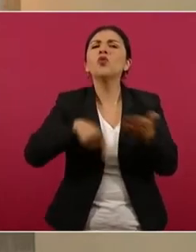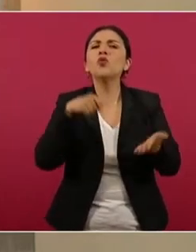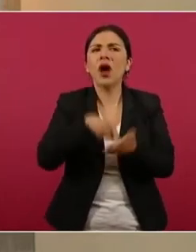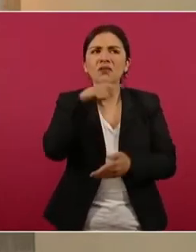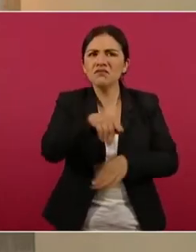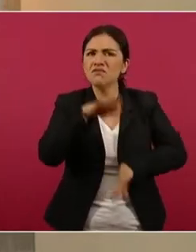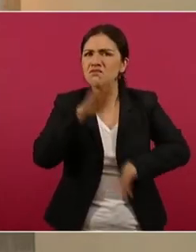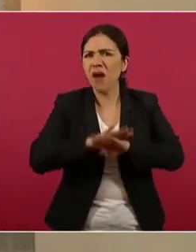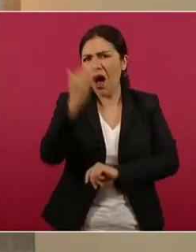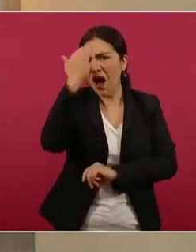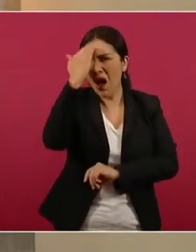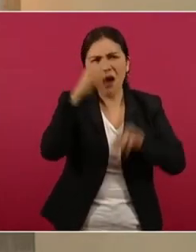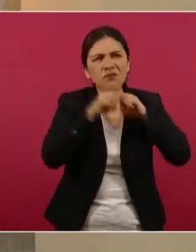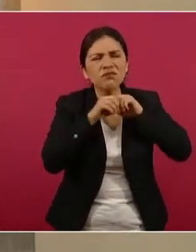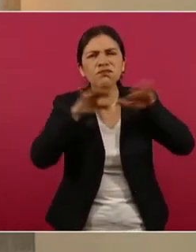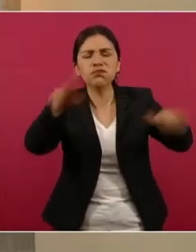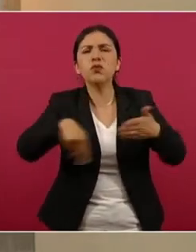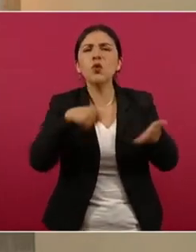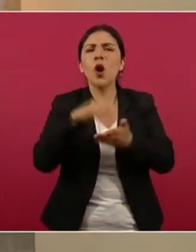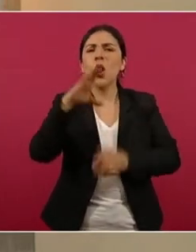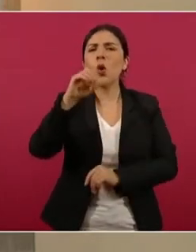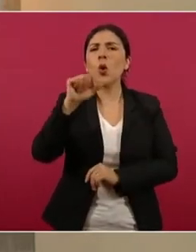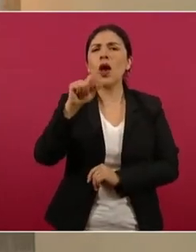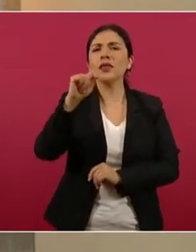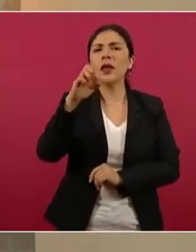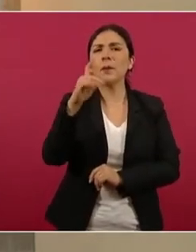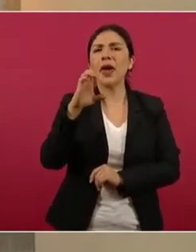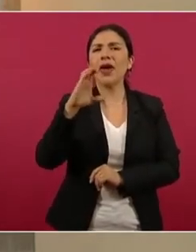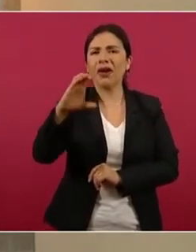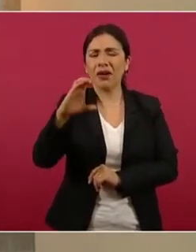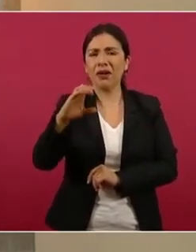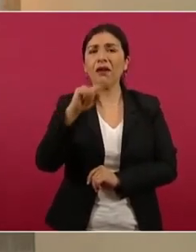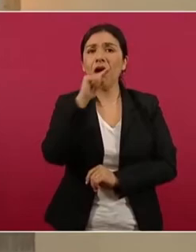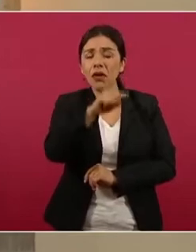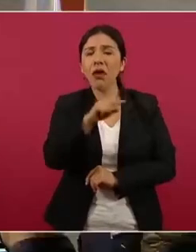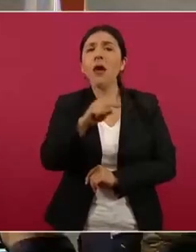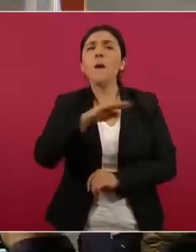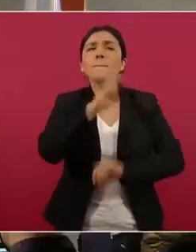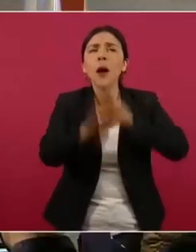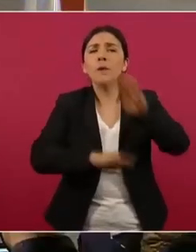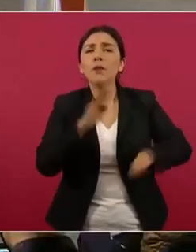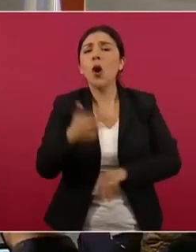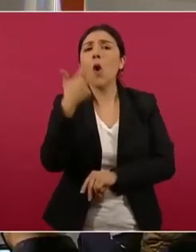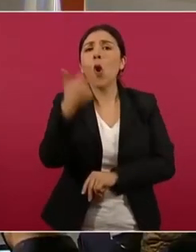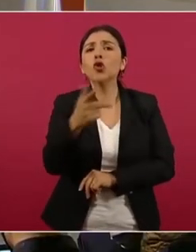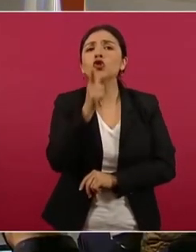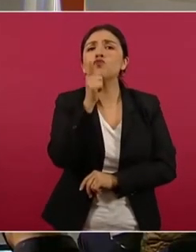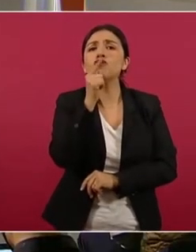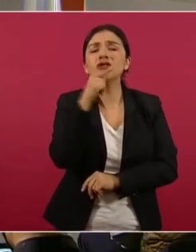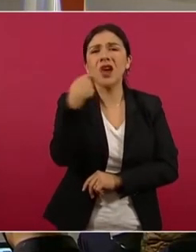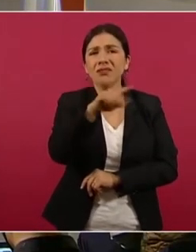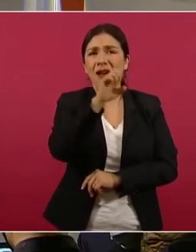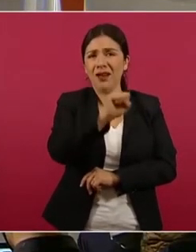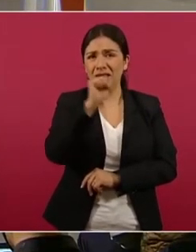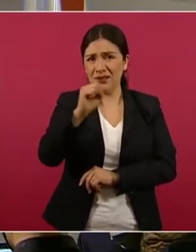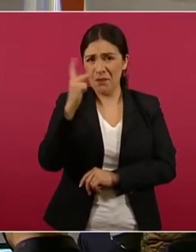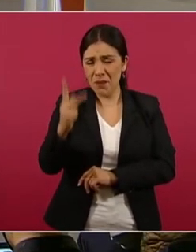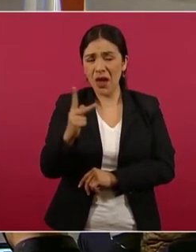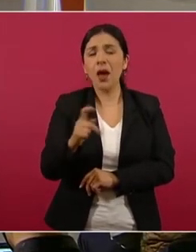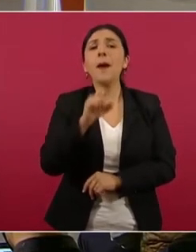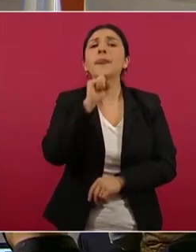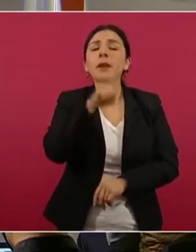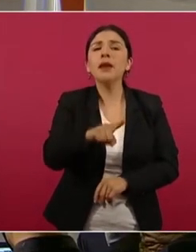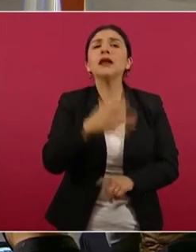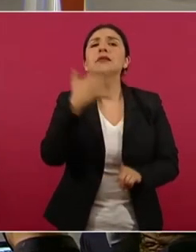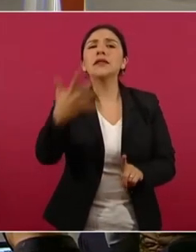amplísima difusión en Coatepec de Harinas, donde fueron abatidos ocho elementos de la Secretaría de Seguridad y